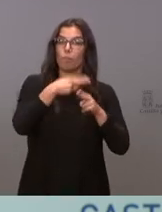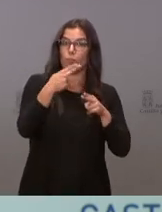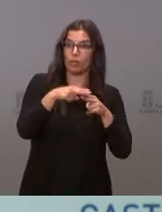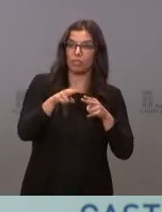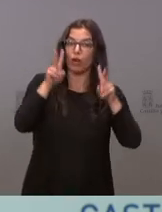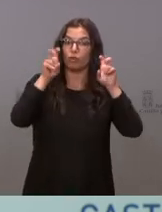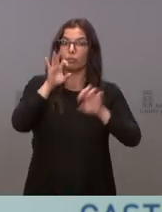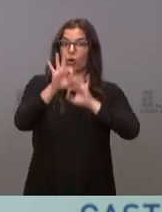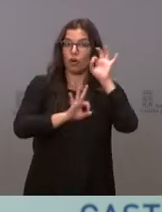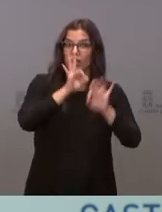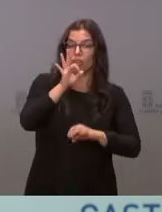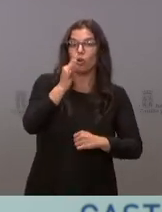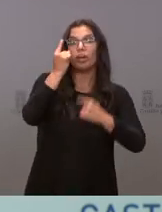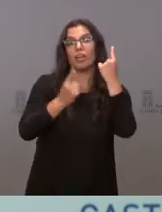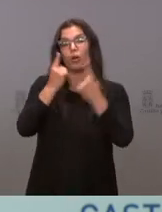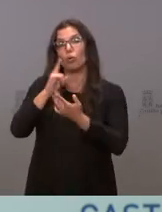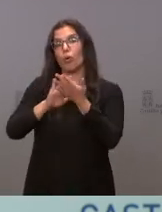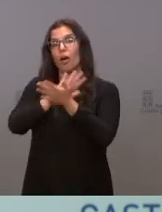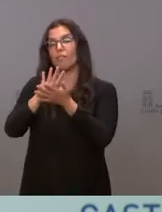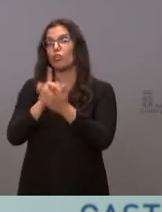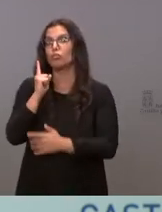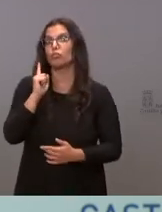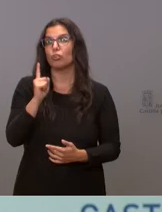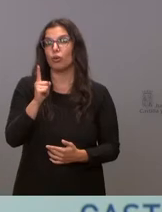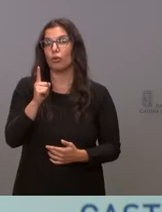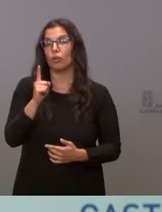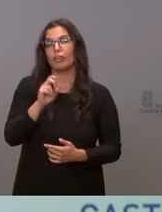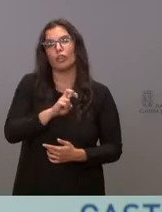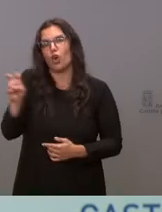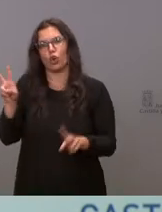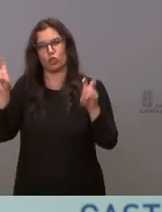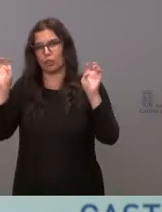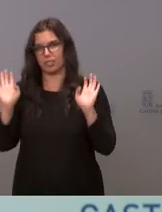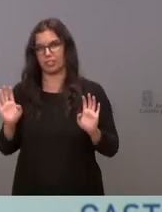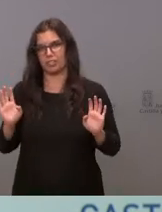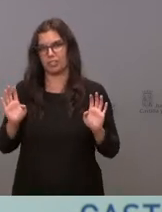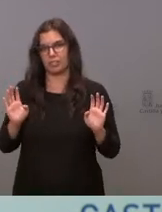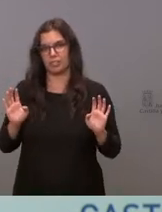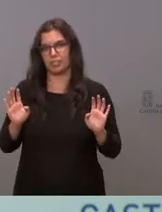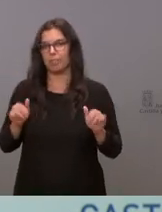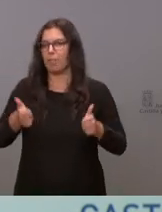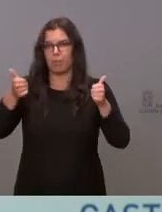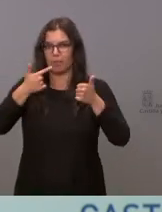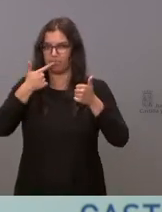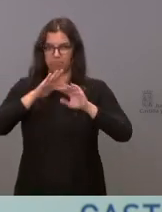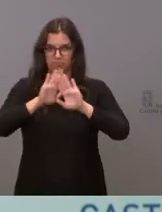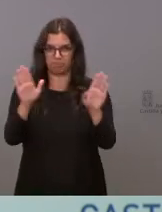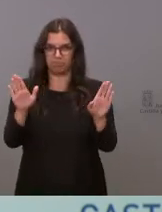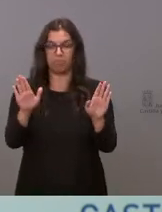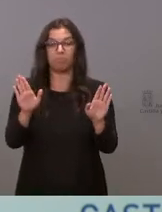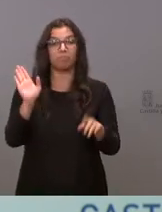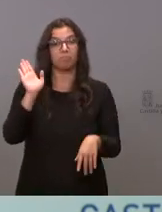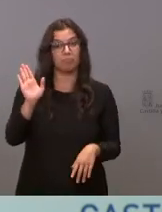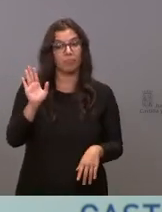organizativas y quién habló únicamente de otras cuestiones. Y no iré más allá. Pero